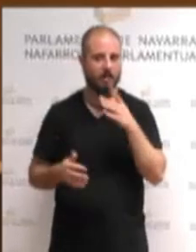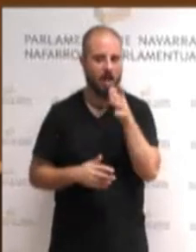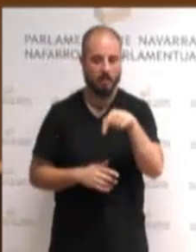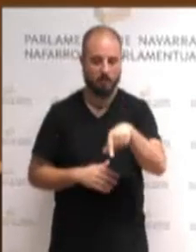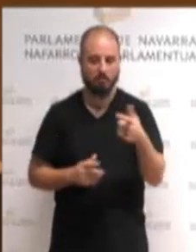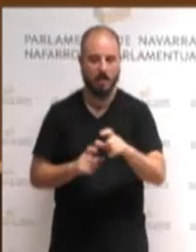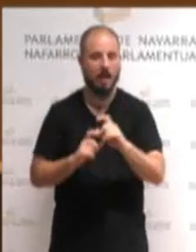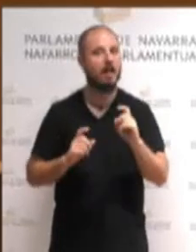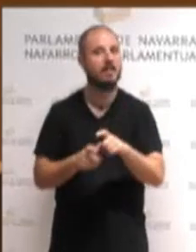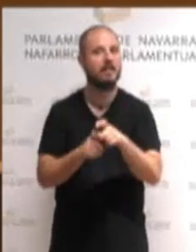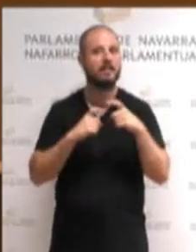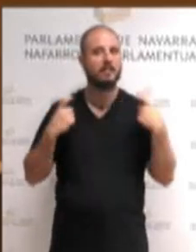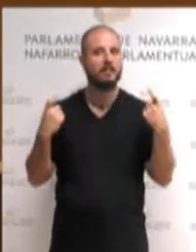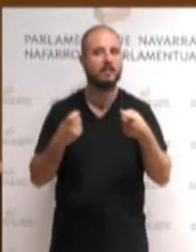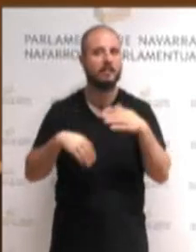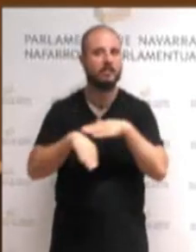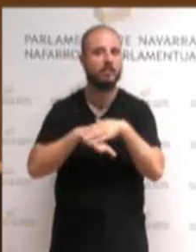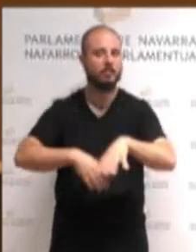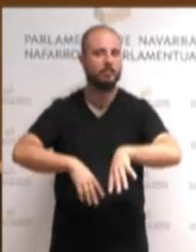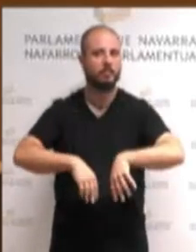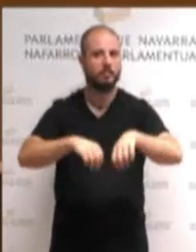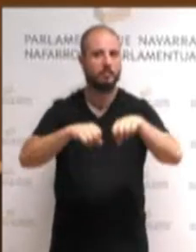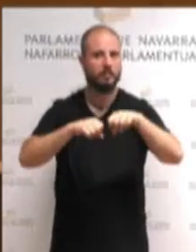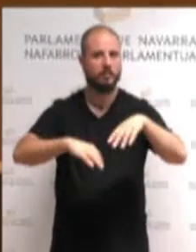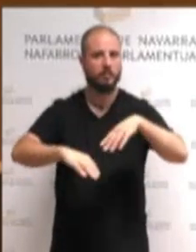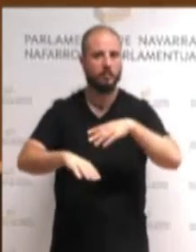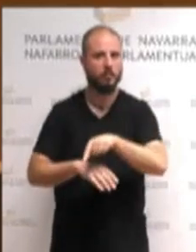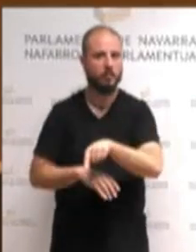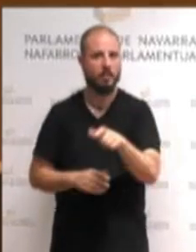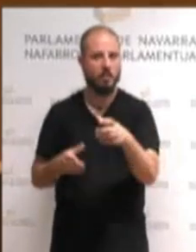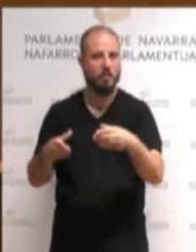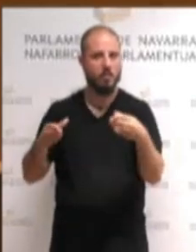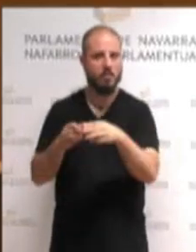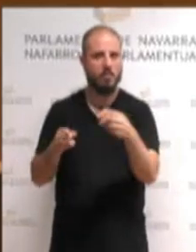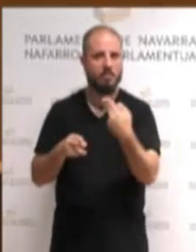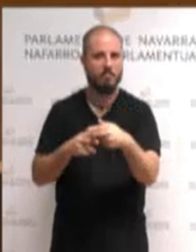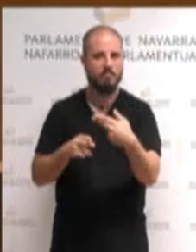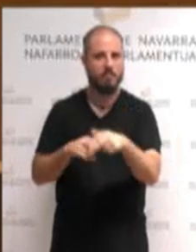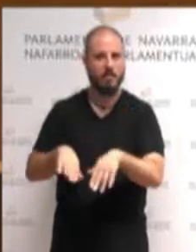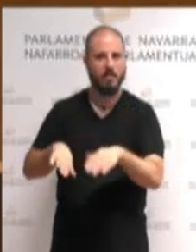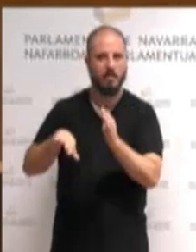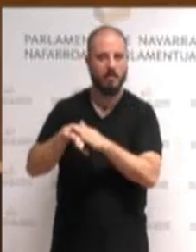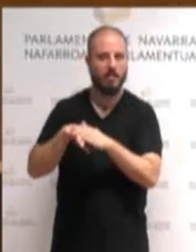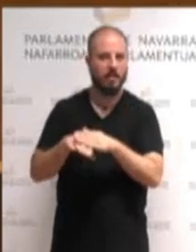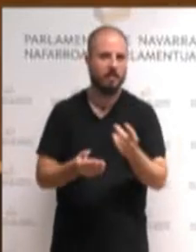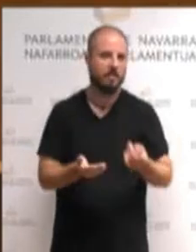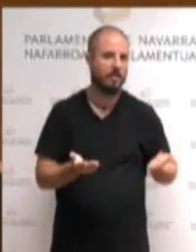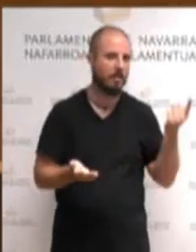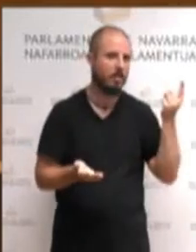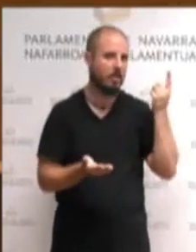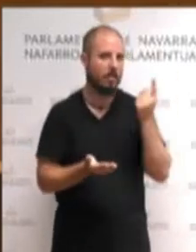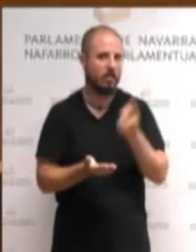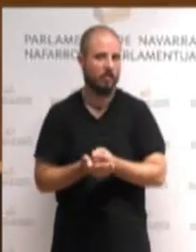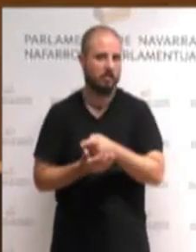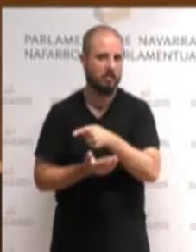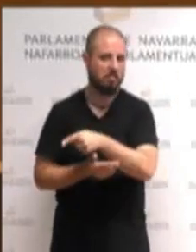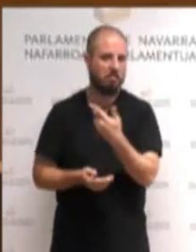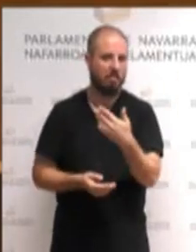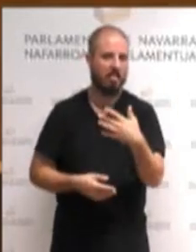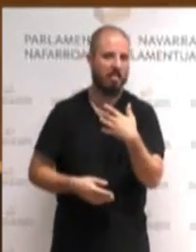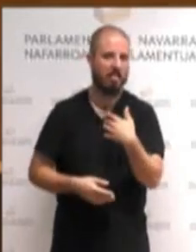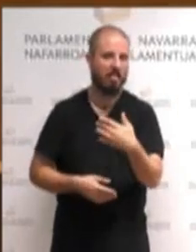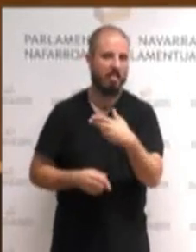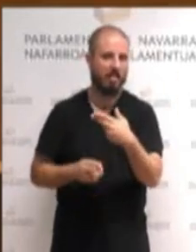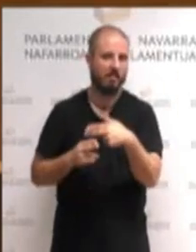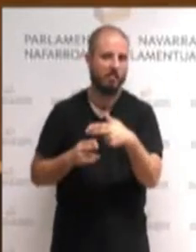investidura en la que las derechas van a volver a quedar una vez más en la irrelevancia política,